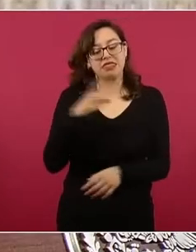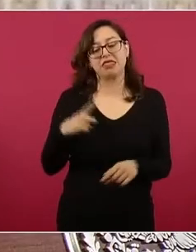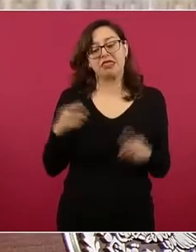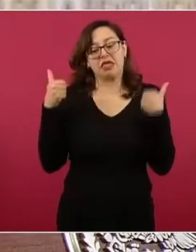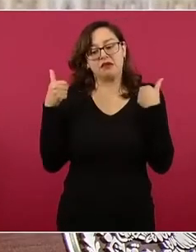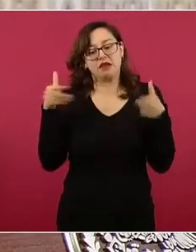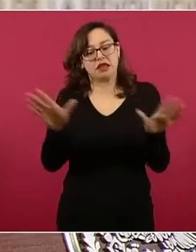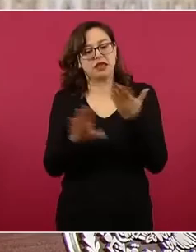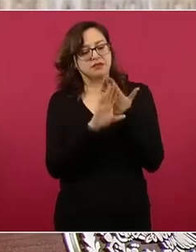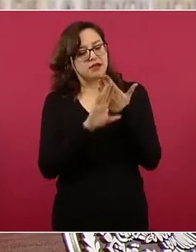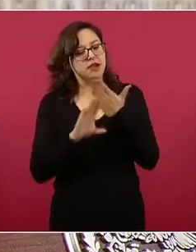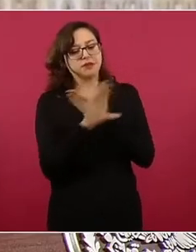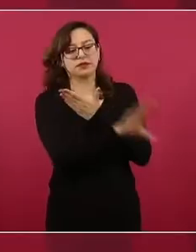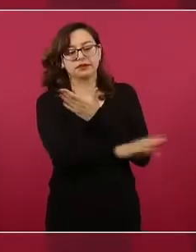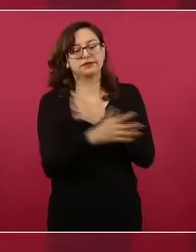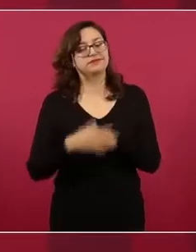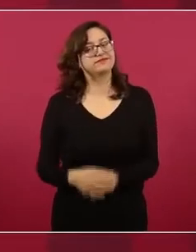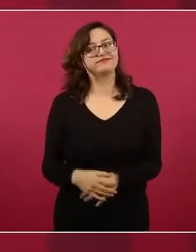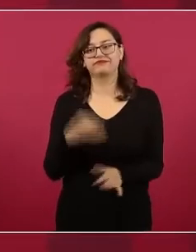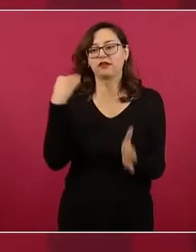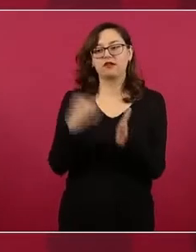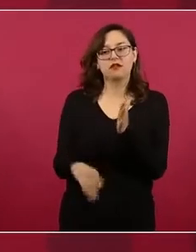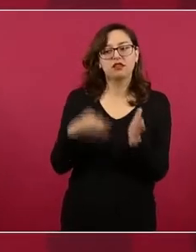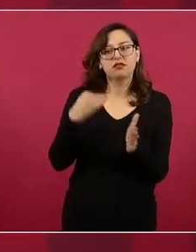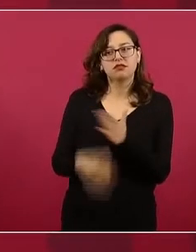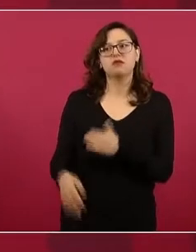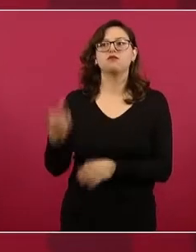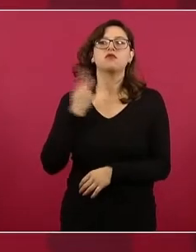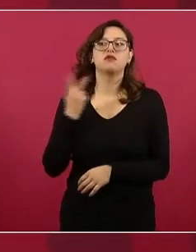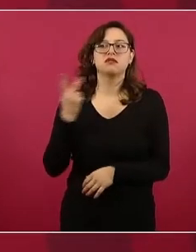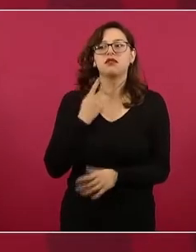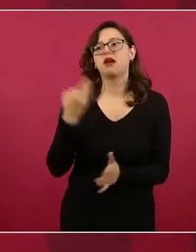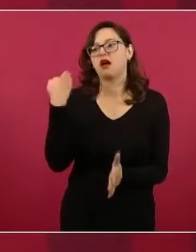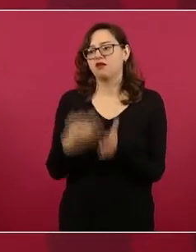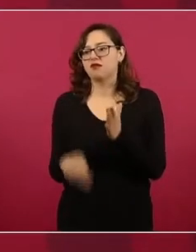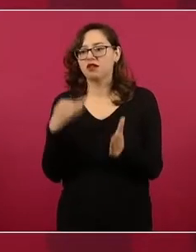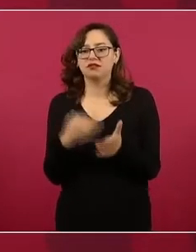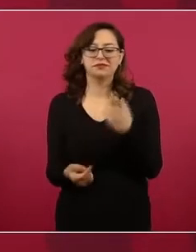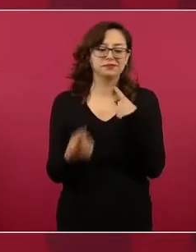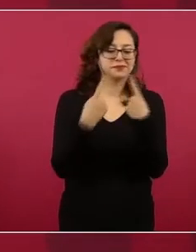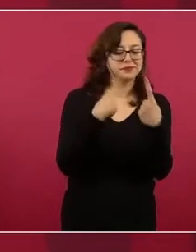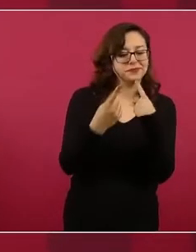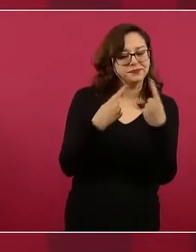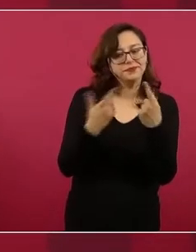faltó política, faltó diplomacia. Bueno,